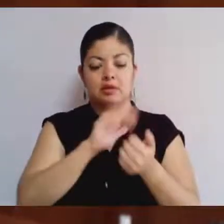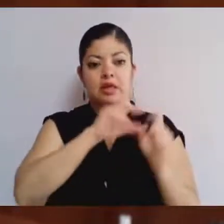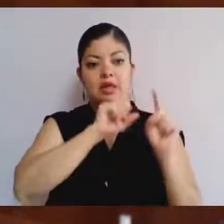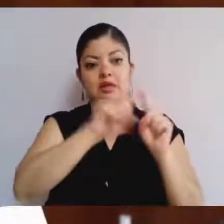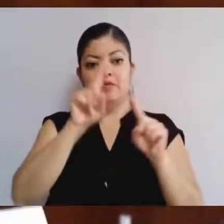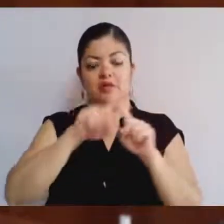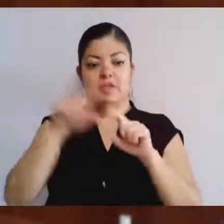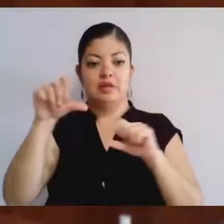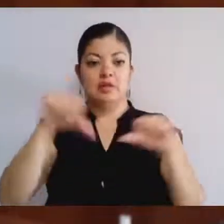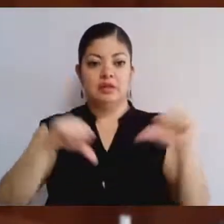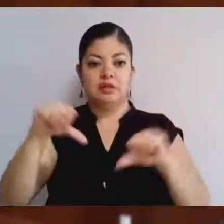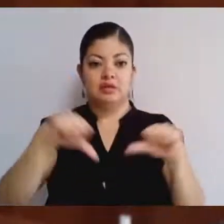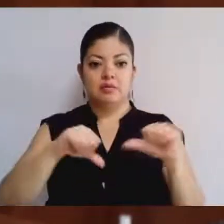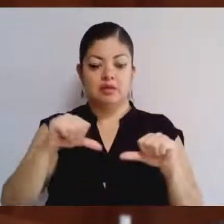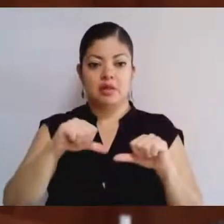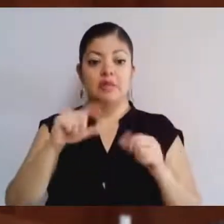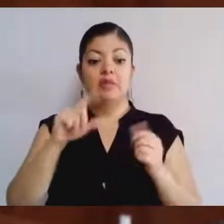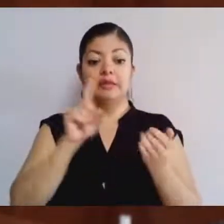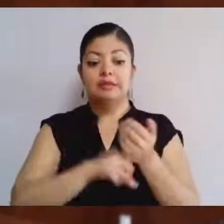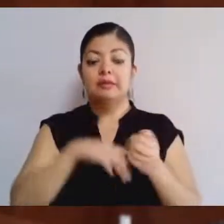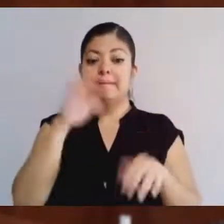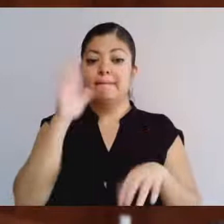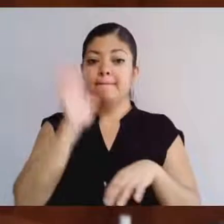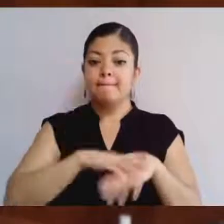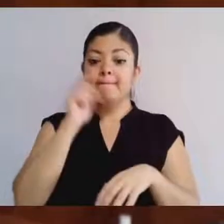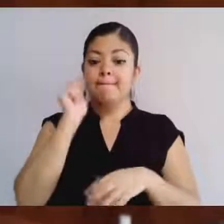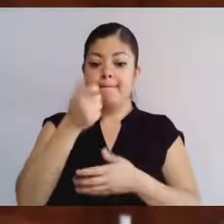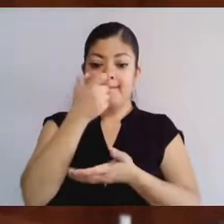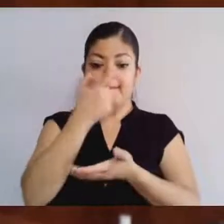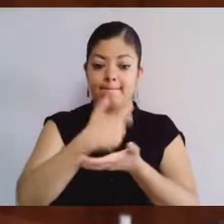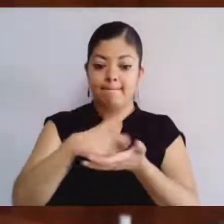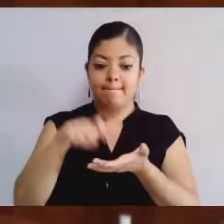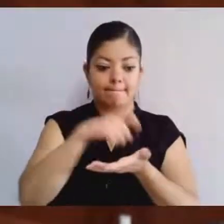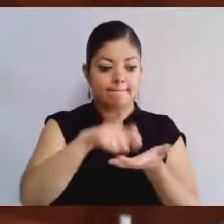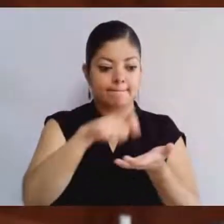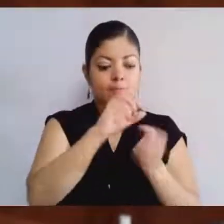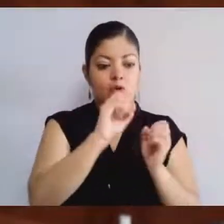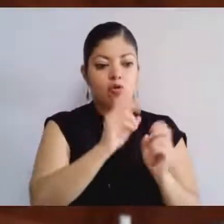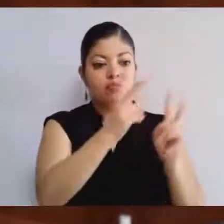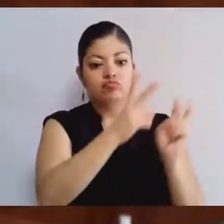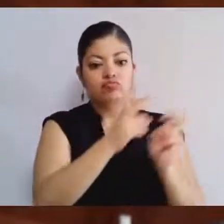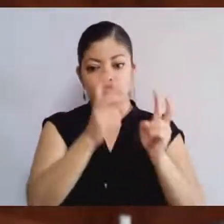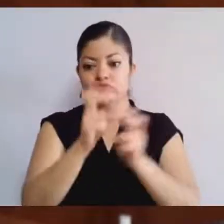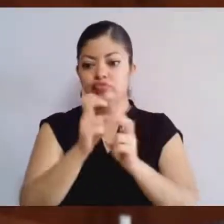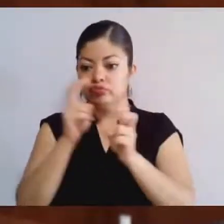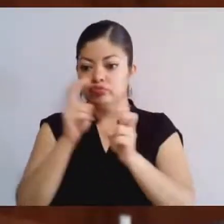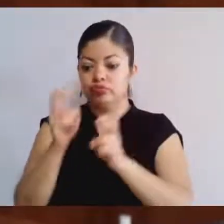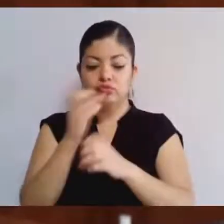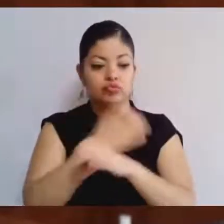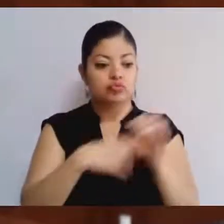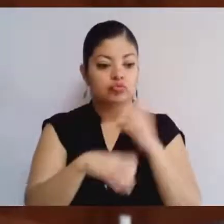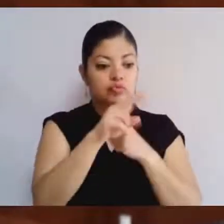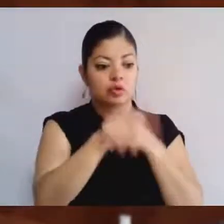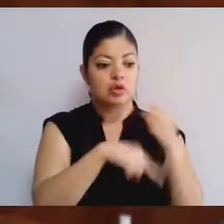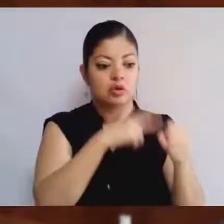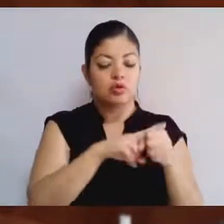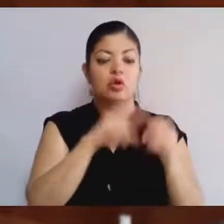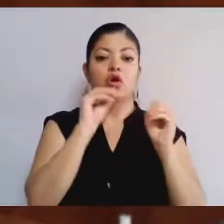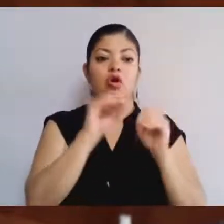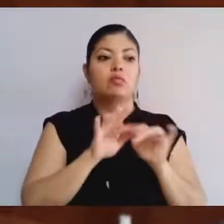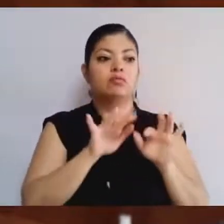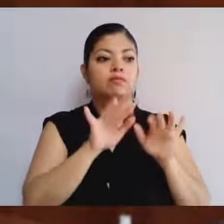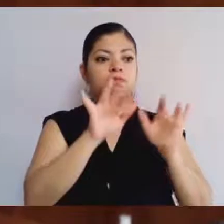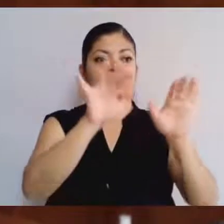actividades productivas grandes consumidoras de recursos naturales, así como de emitir contaminantes